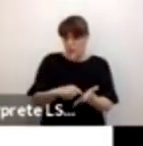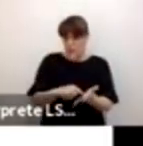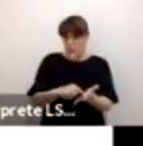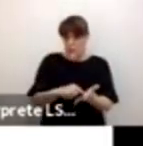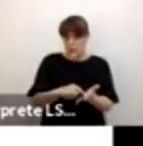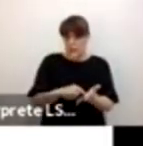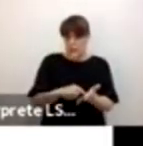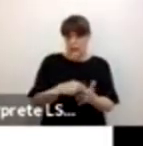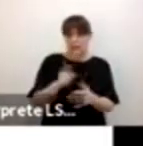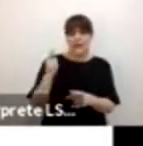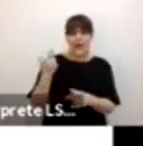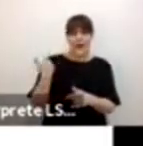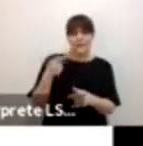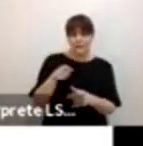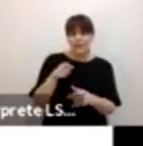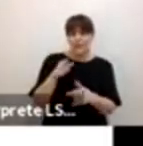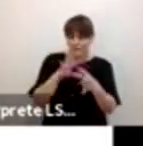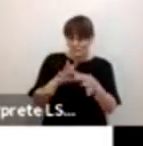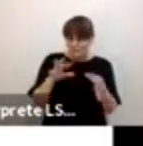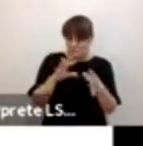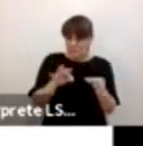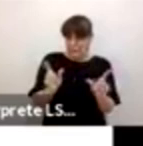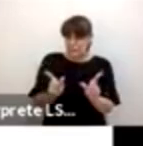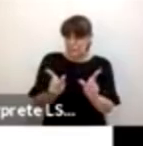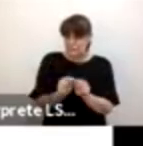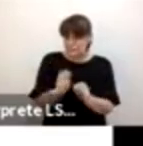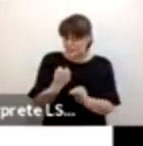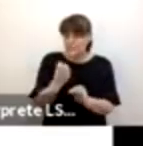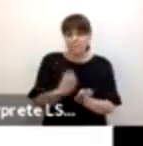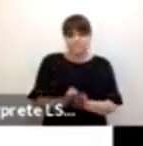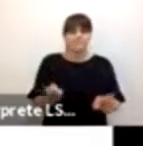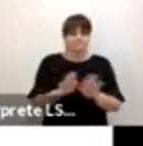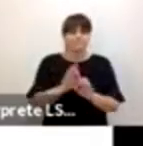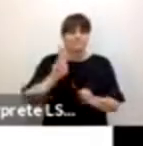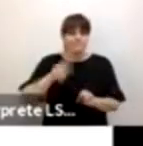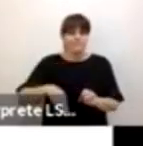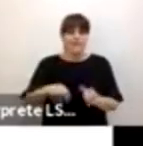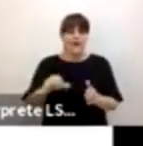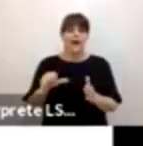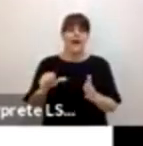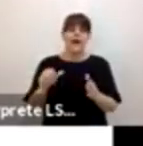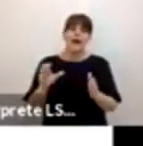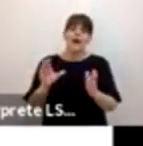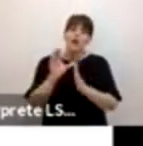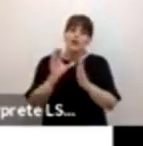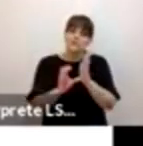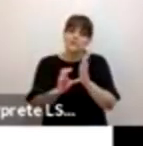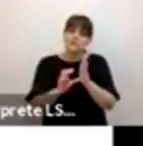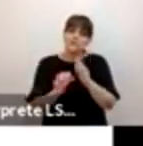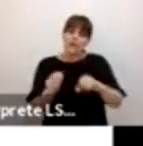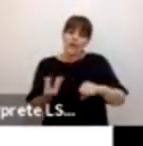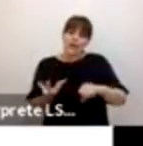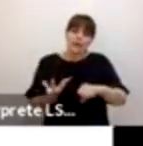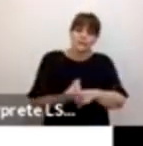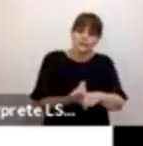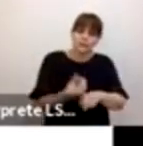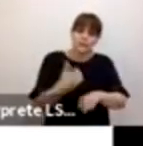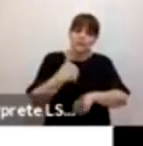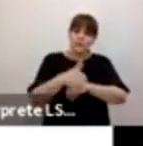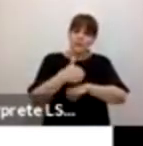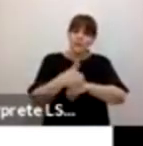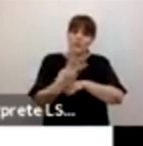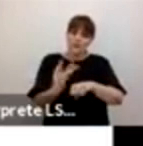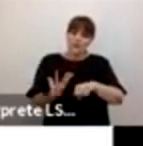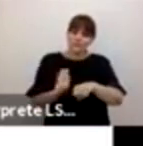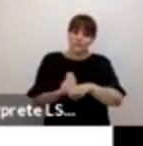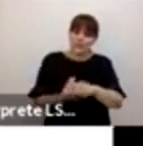recuento que tú haces, tenemos esta modificación al artículo tercero constitucional, ¿no? Este, reciente, que